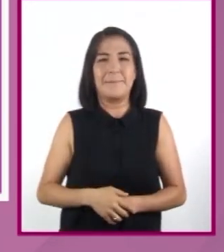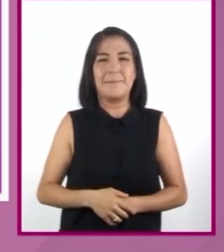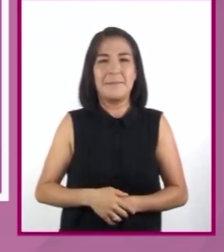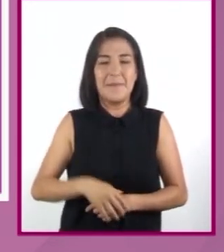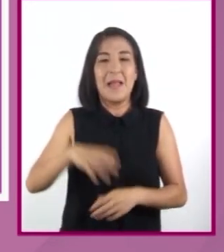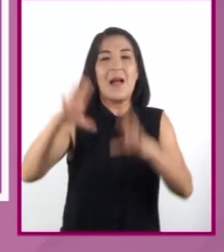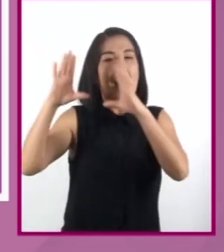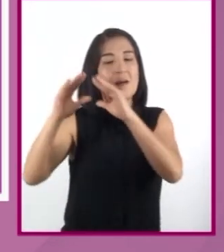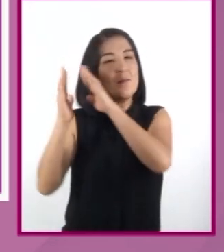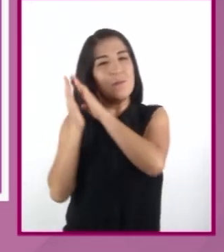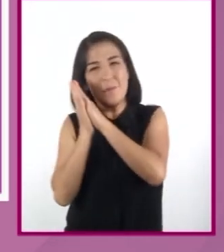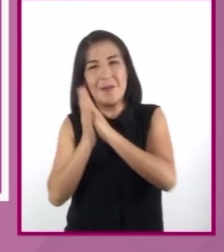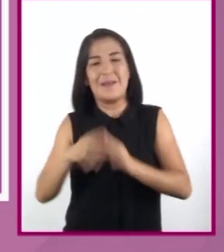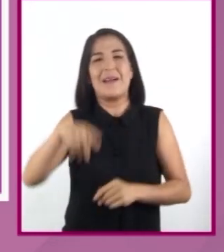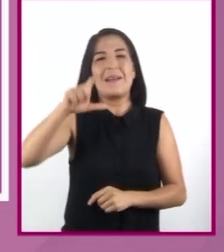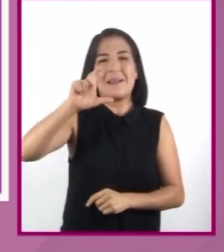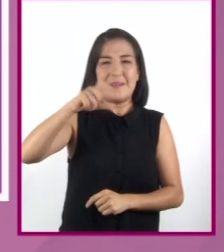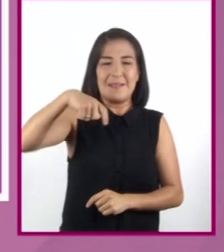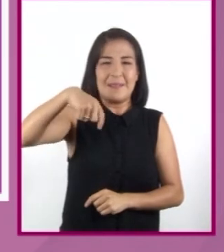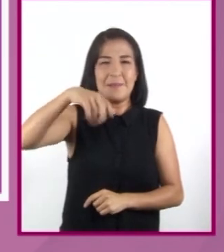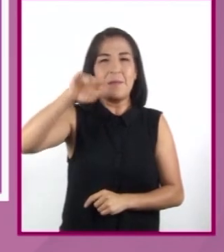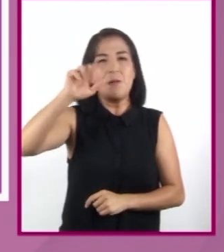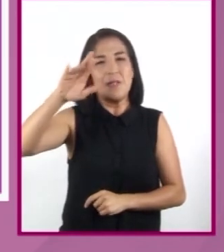El almohadón de plumas de Horacio Quiroga.